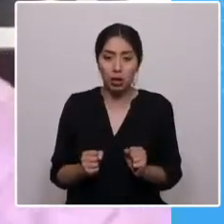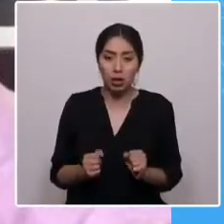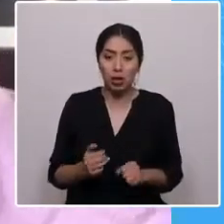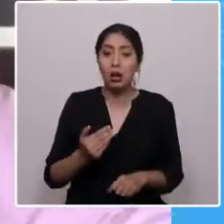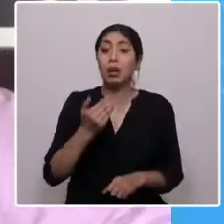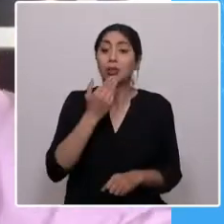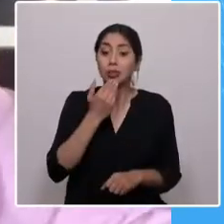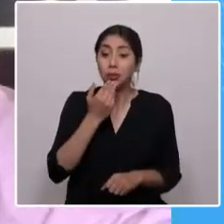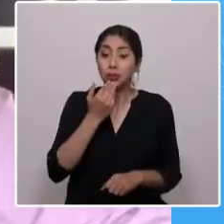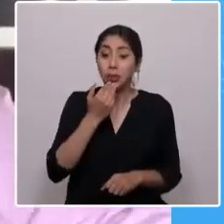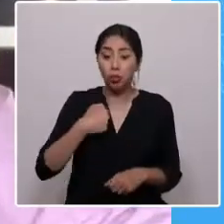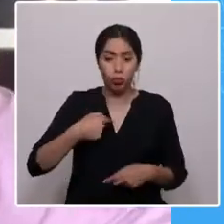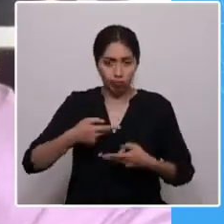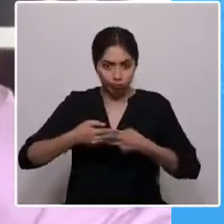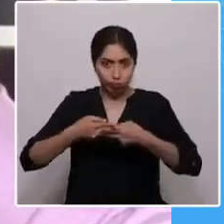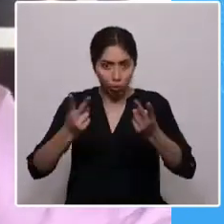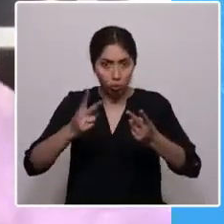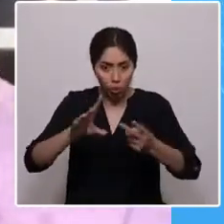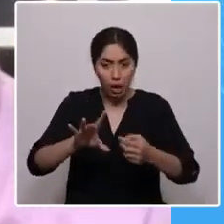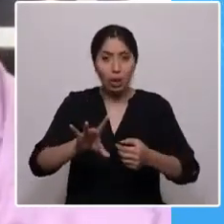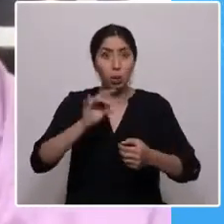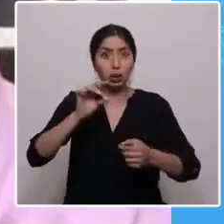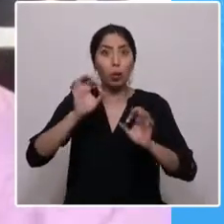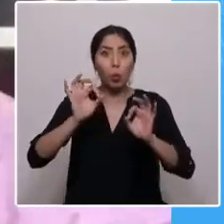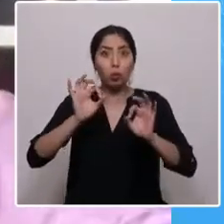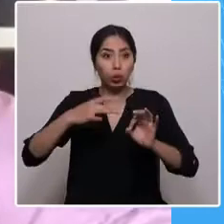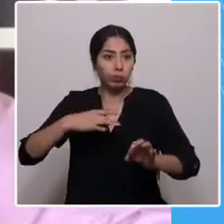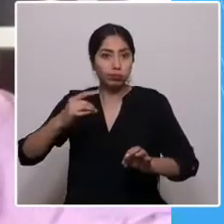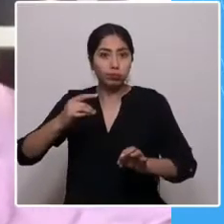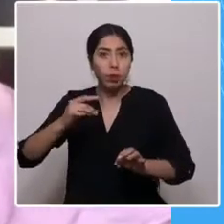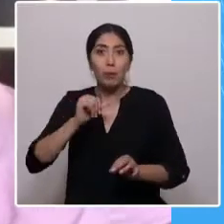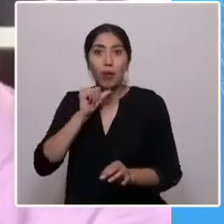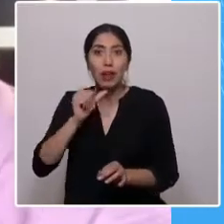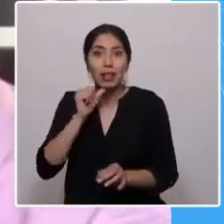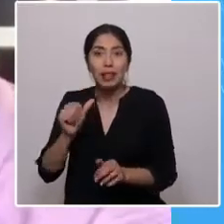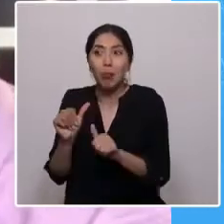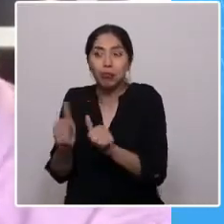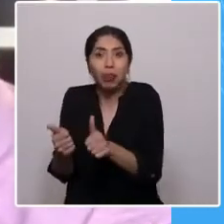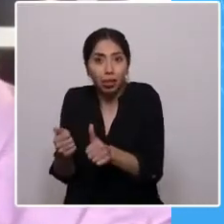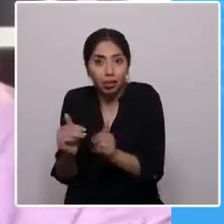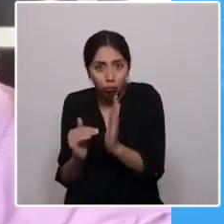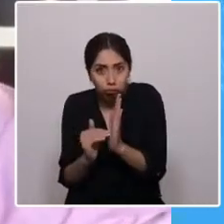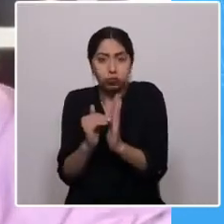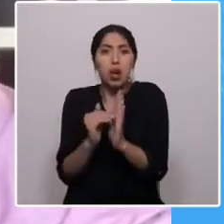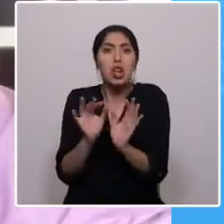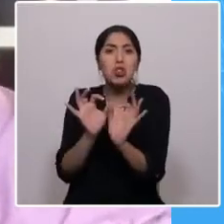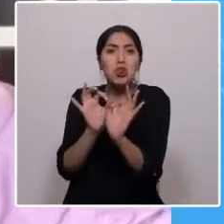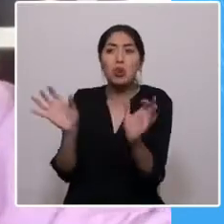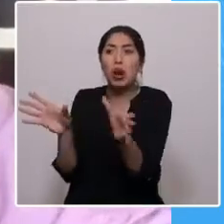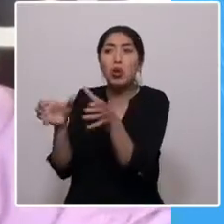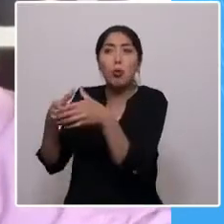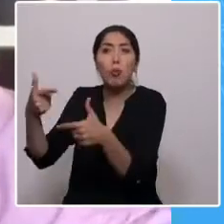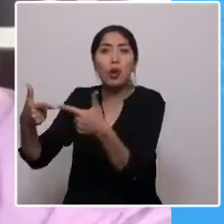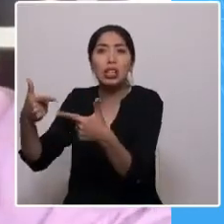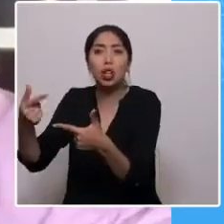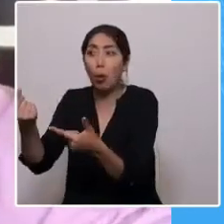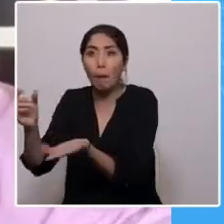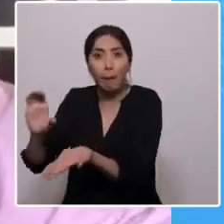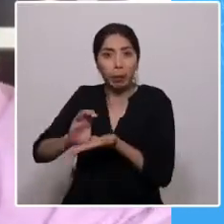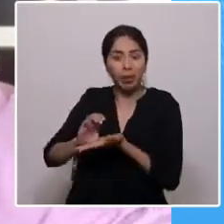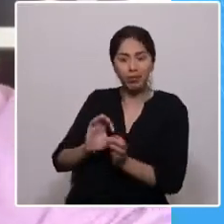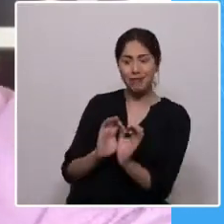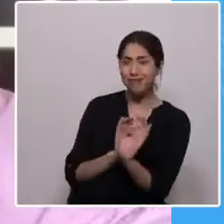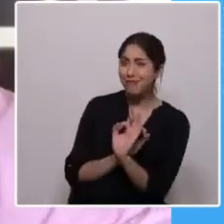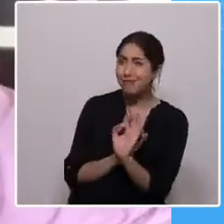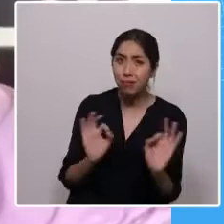es que he encontrado el trampolín que me ha permitido salir de la pobreza. Jamás he recibido un solo peso de un partido político o de algún grupo de poder. Y eso